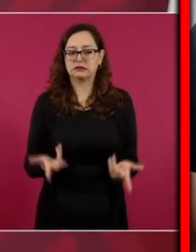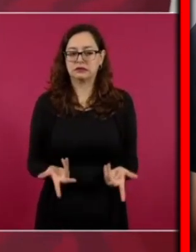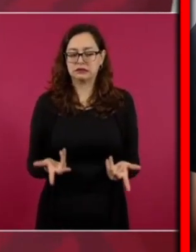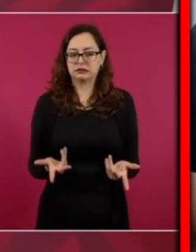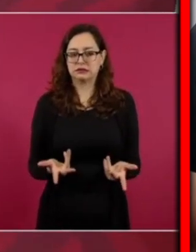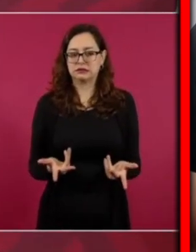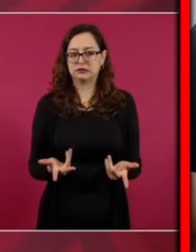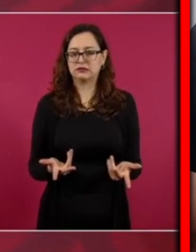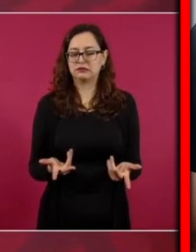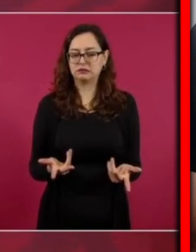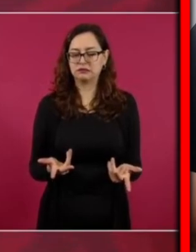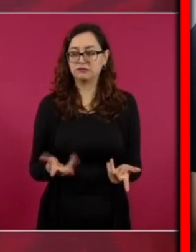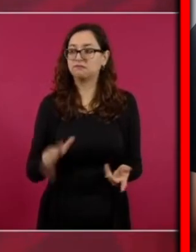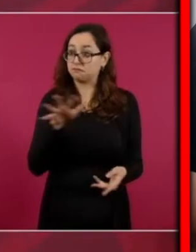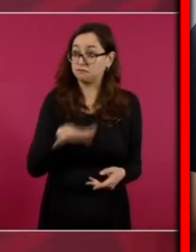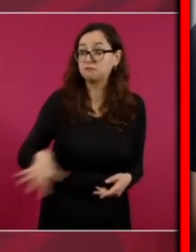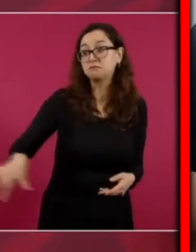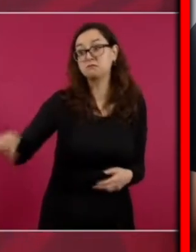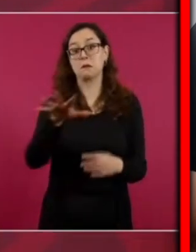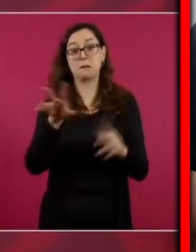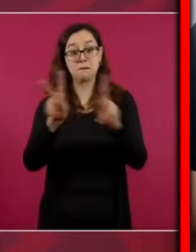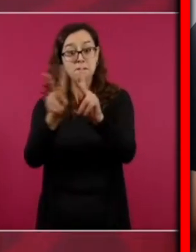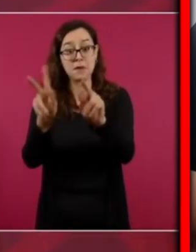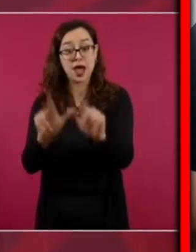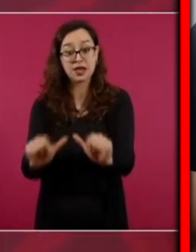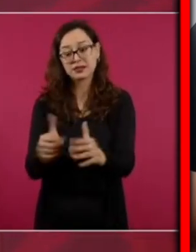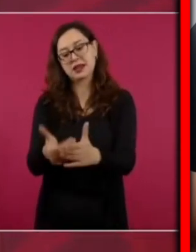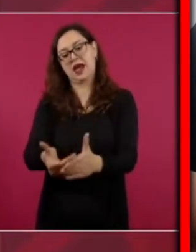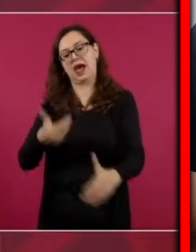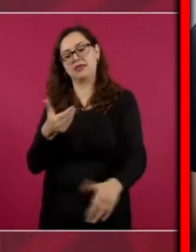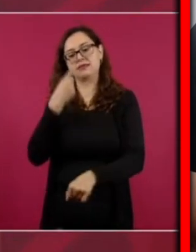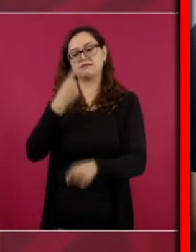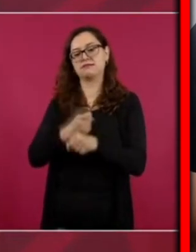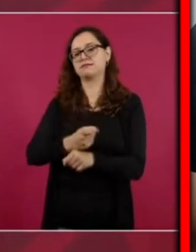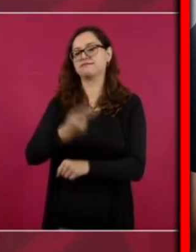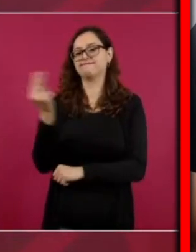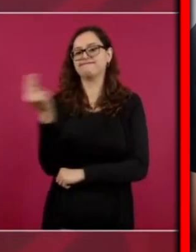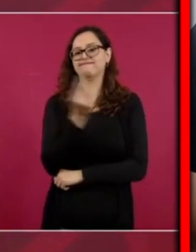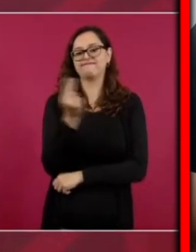entonces claro que vamos